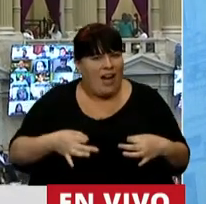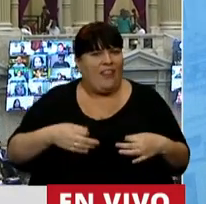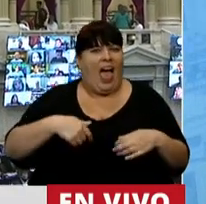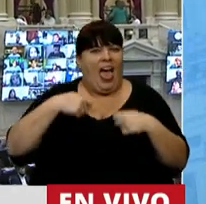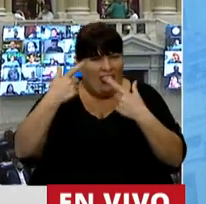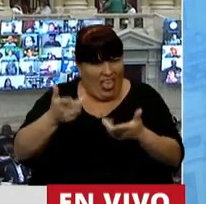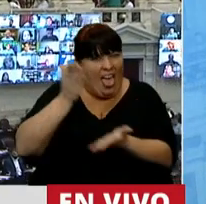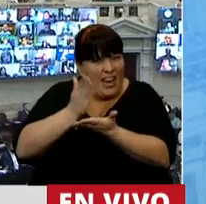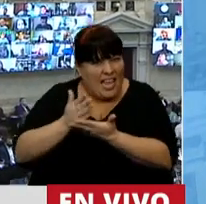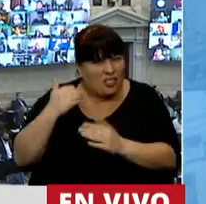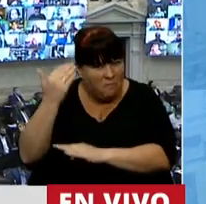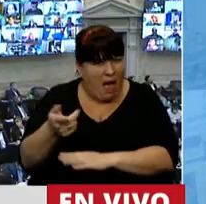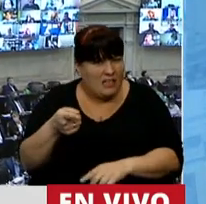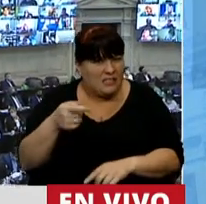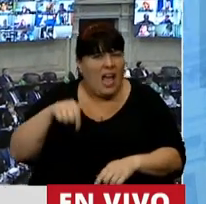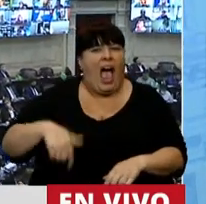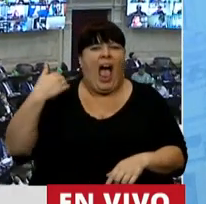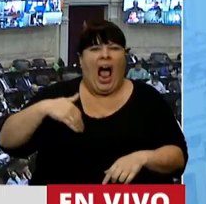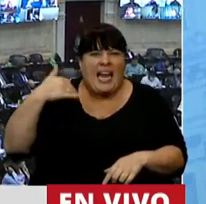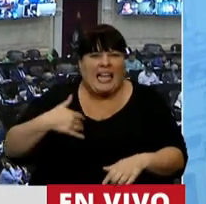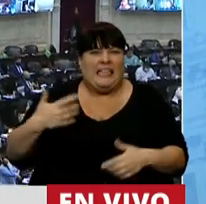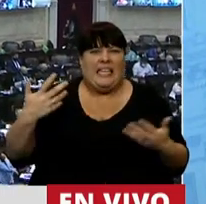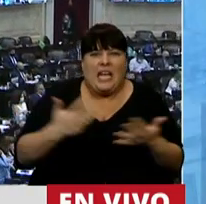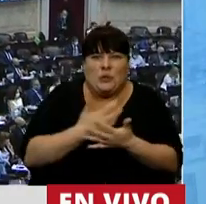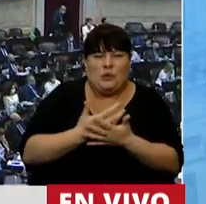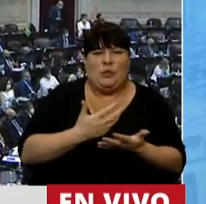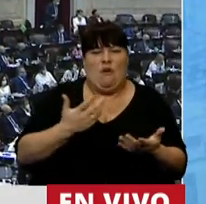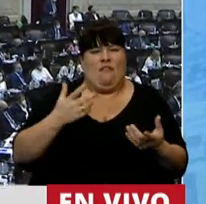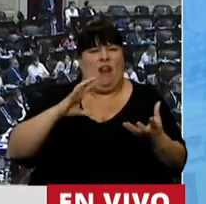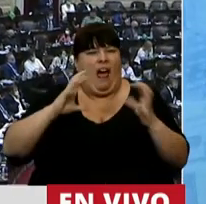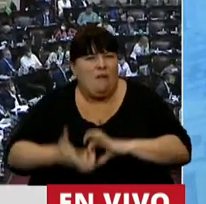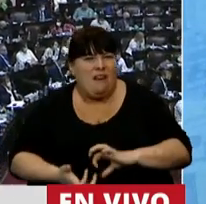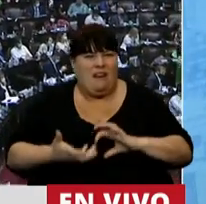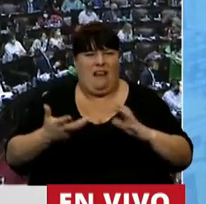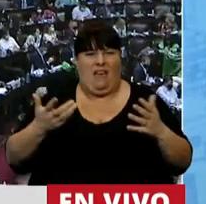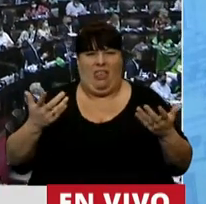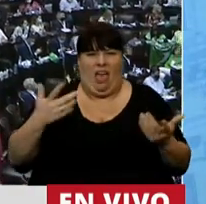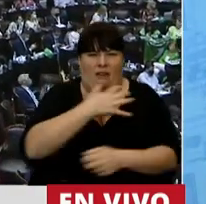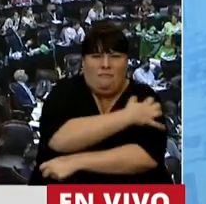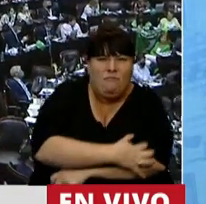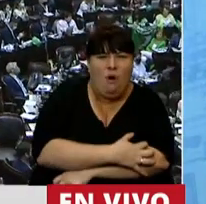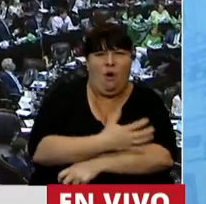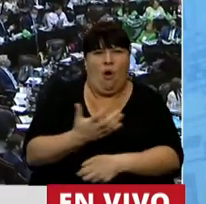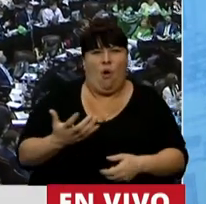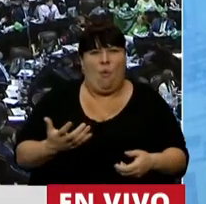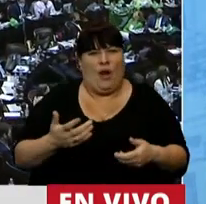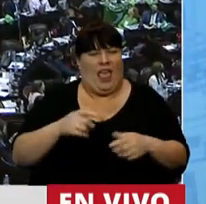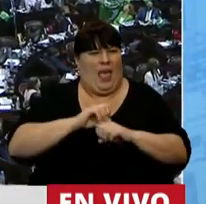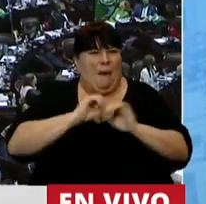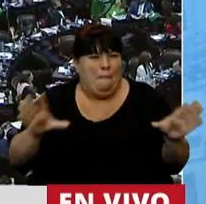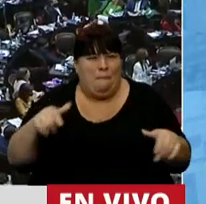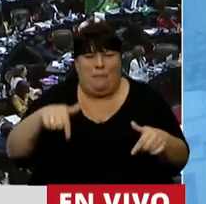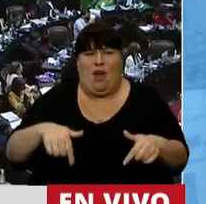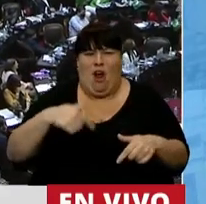ampliando derechos? En una Argentina agonizante, destrozada, empobrecida, embrutecida,